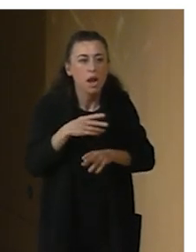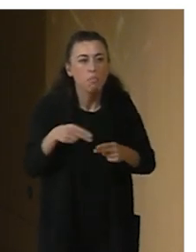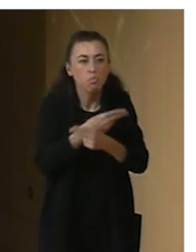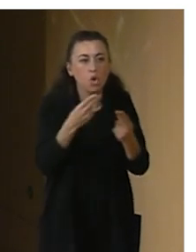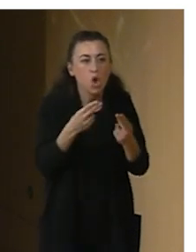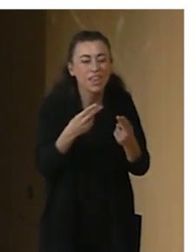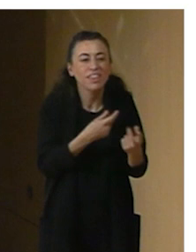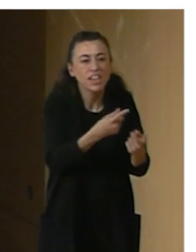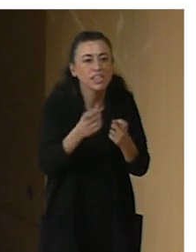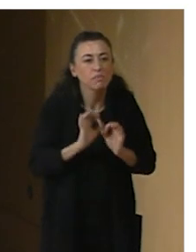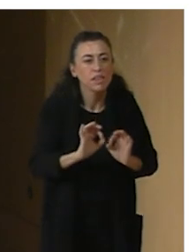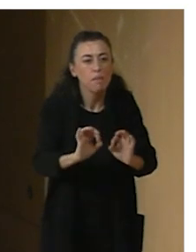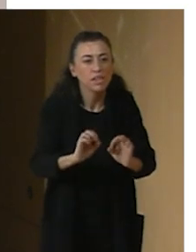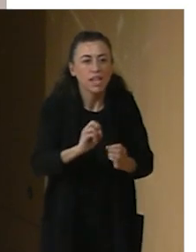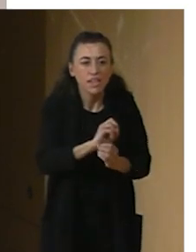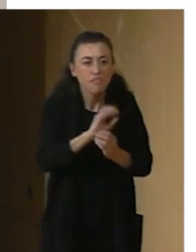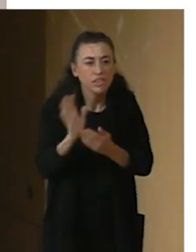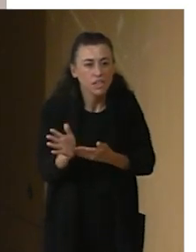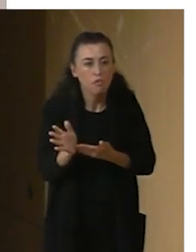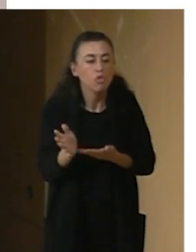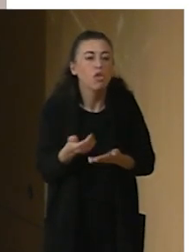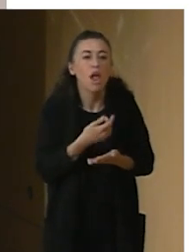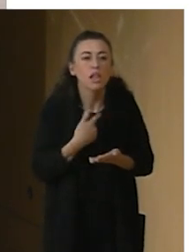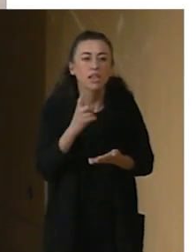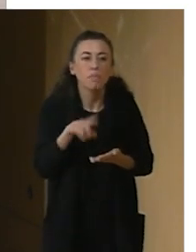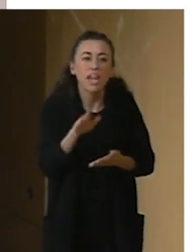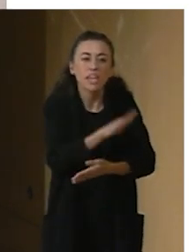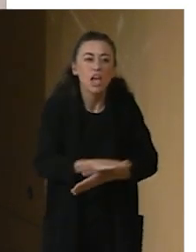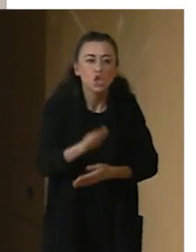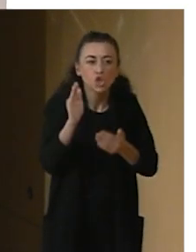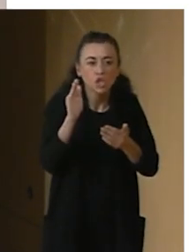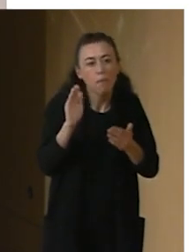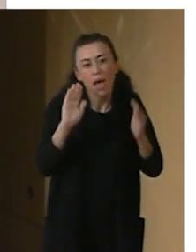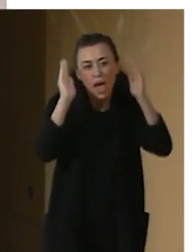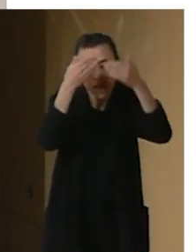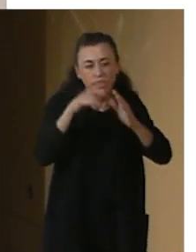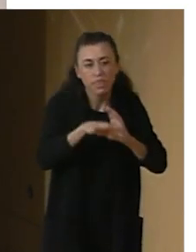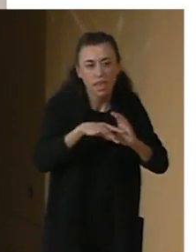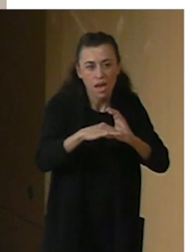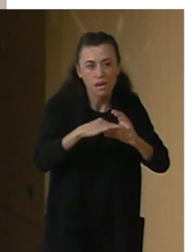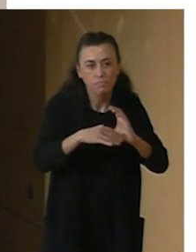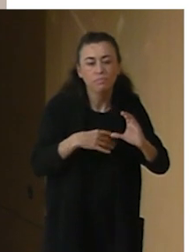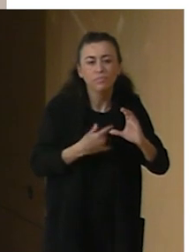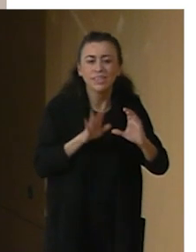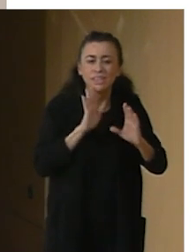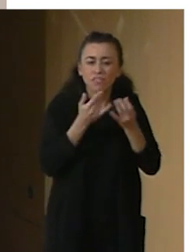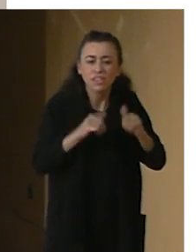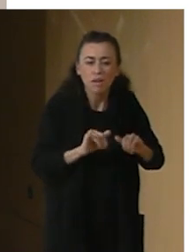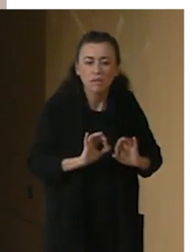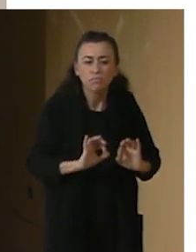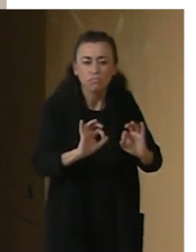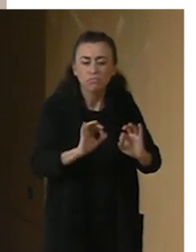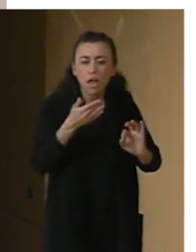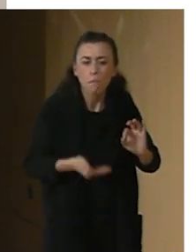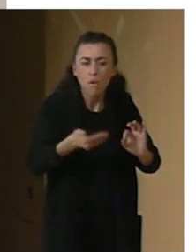y niños TEA. Es muy interesante este festival, aunque es más pequeño por ser específico para este